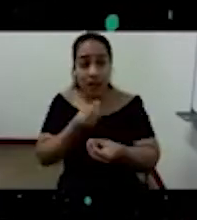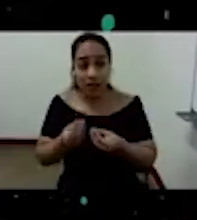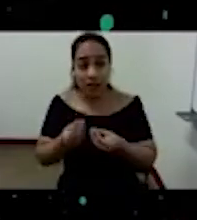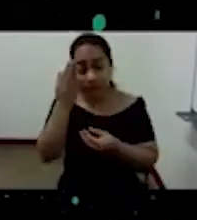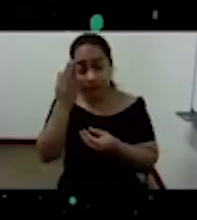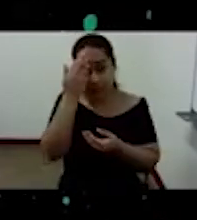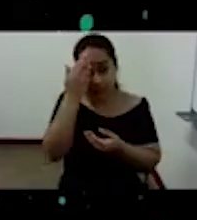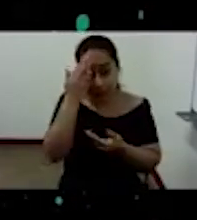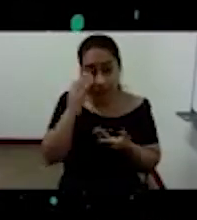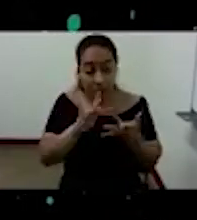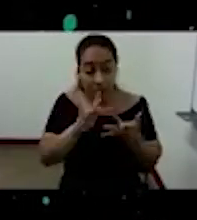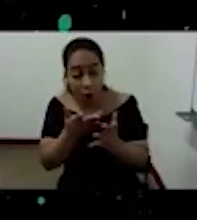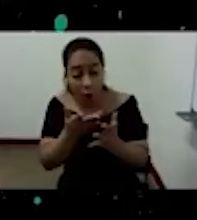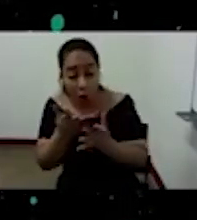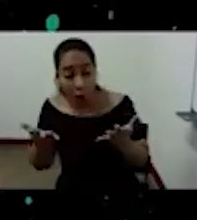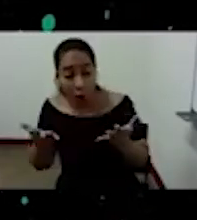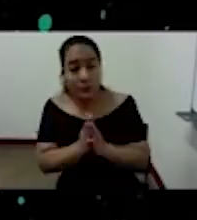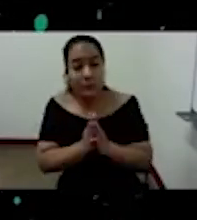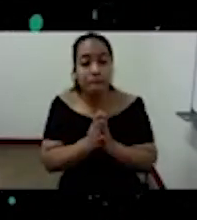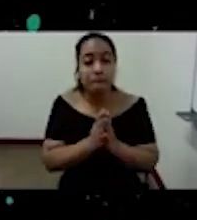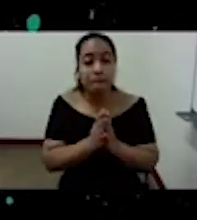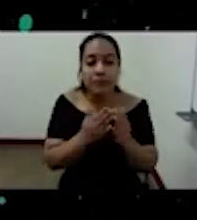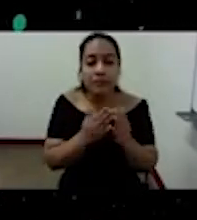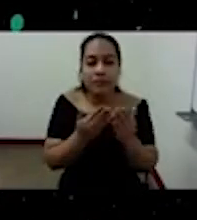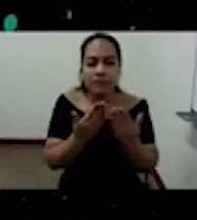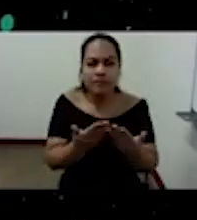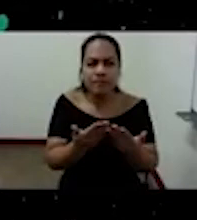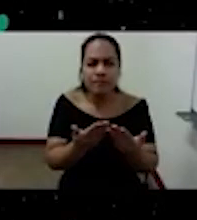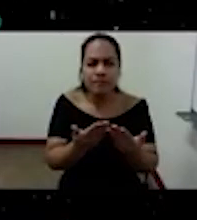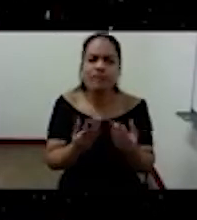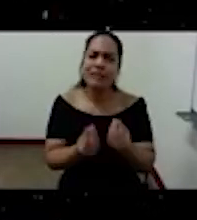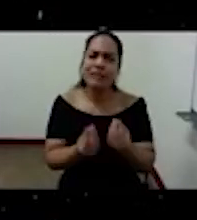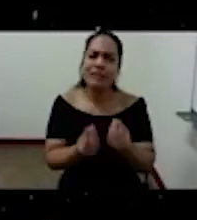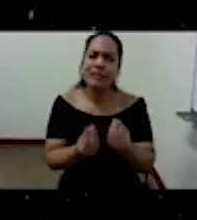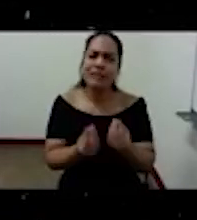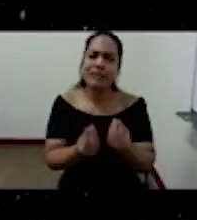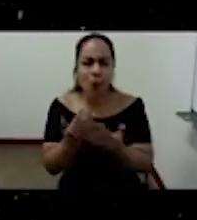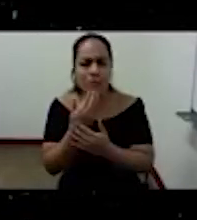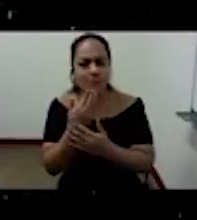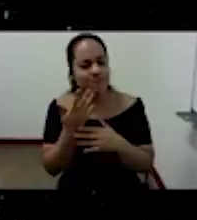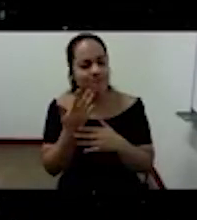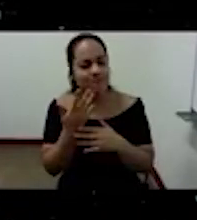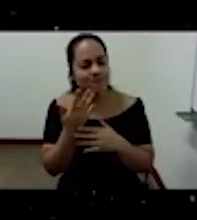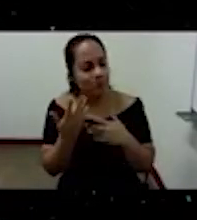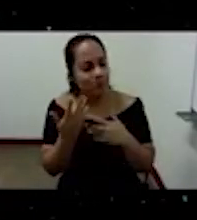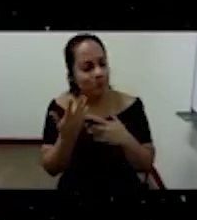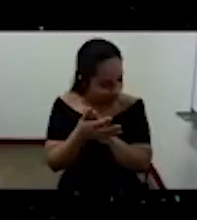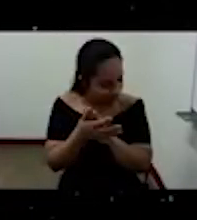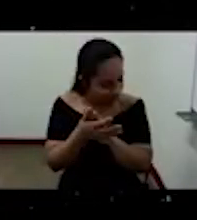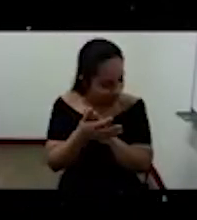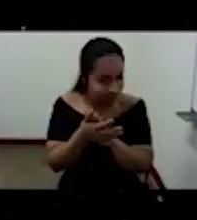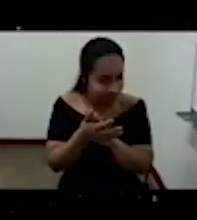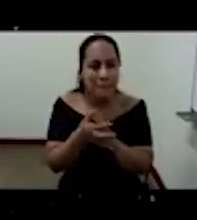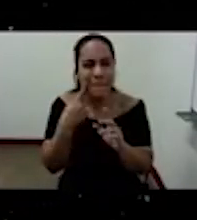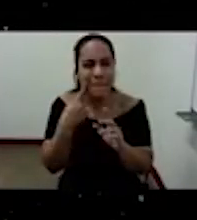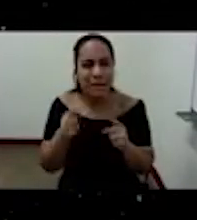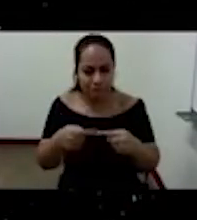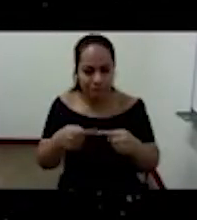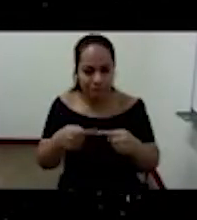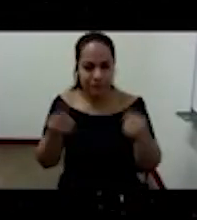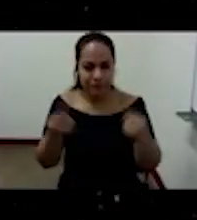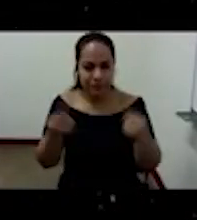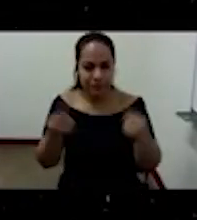Auschwitz han sido para Gunther Anders una ruptura fundamental